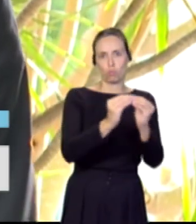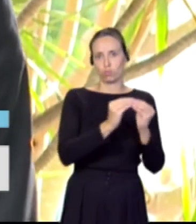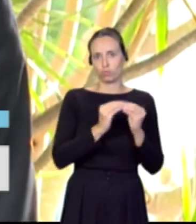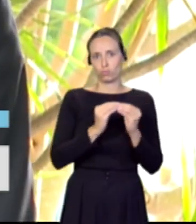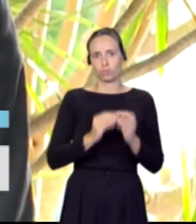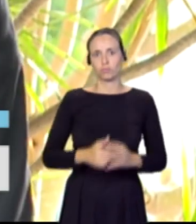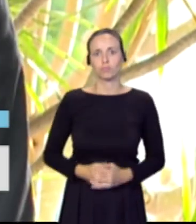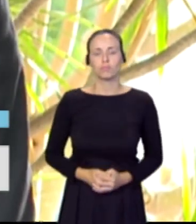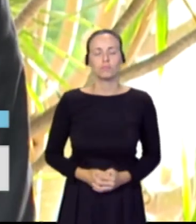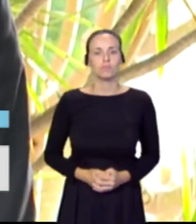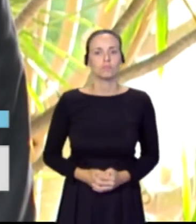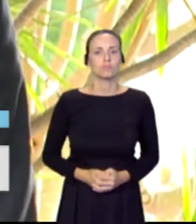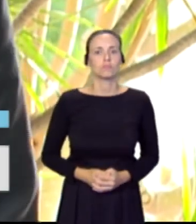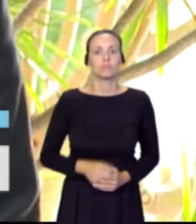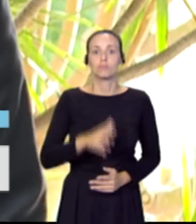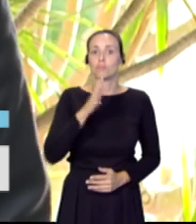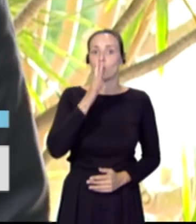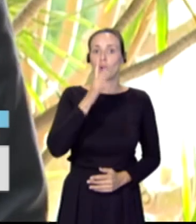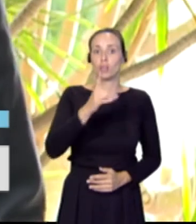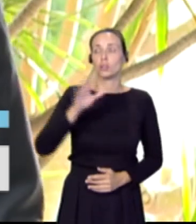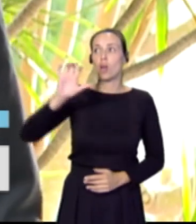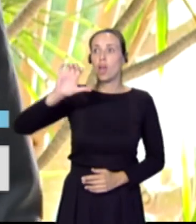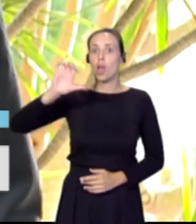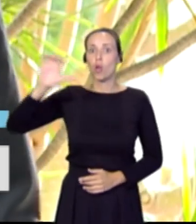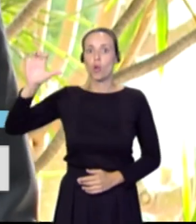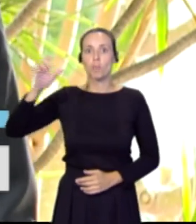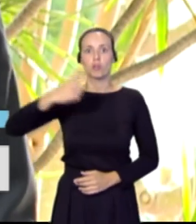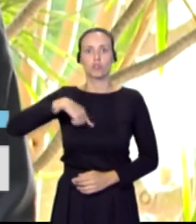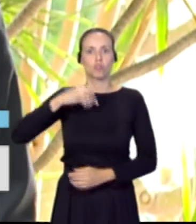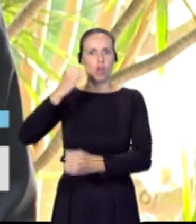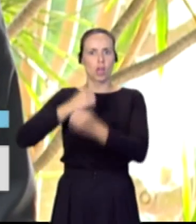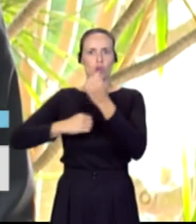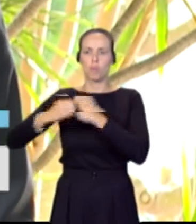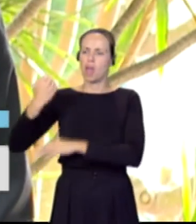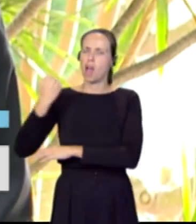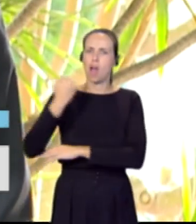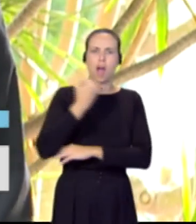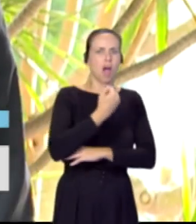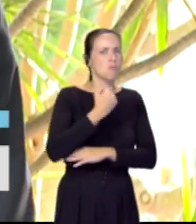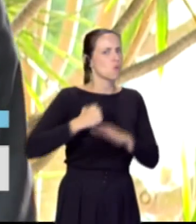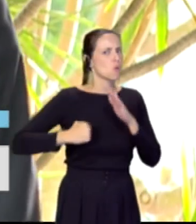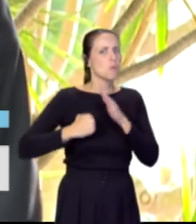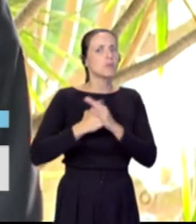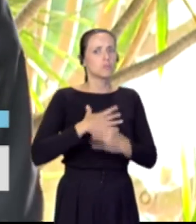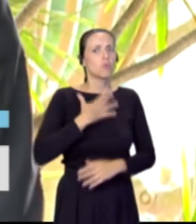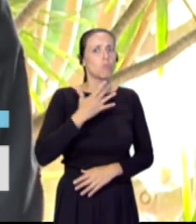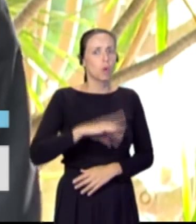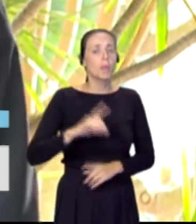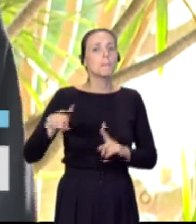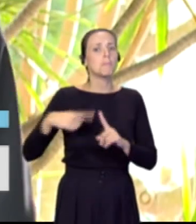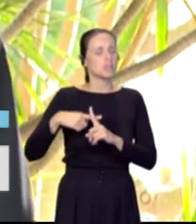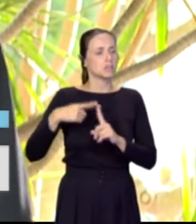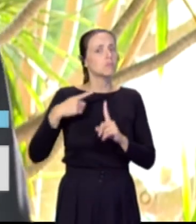todo nuestro apoyo en términos financieros, operacionales y,